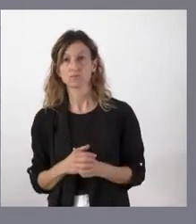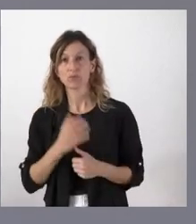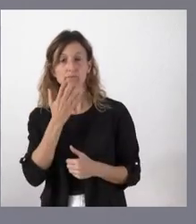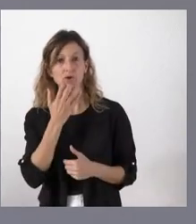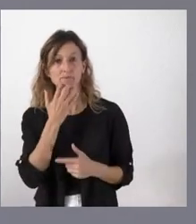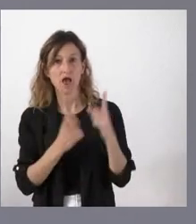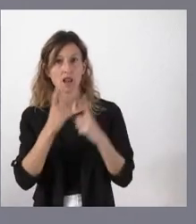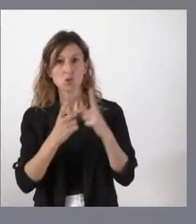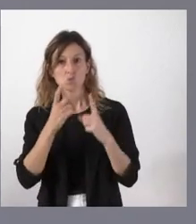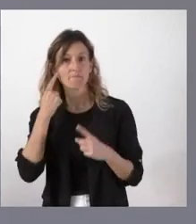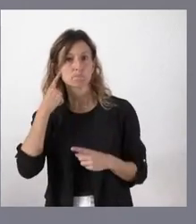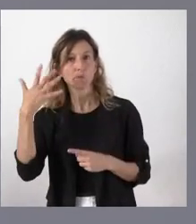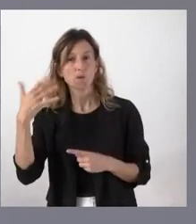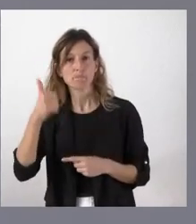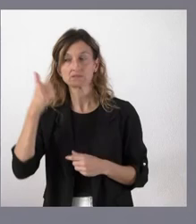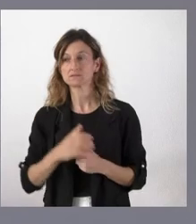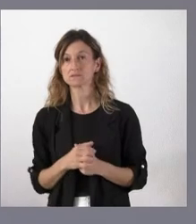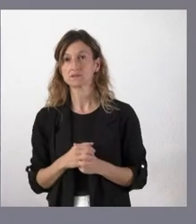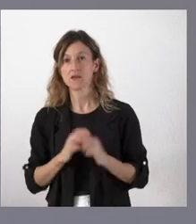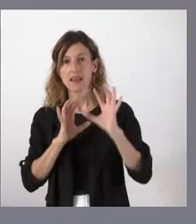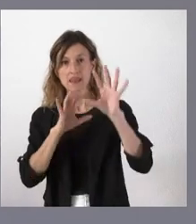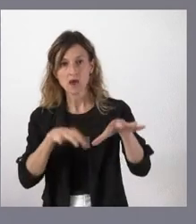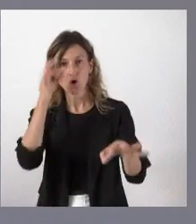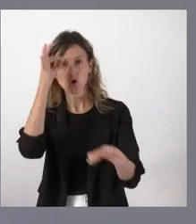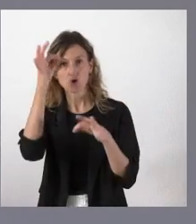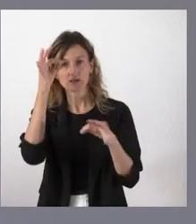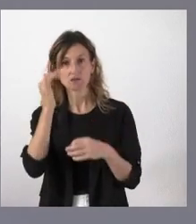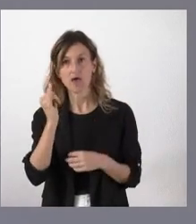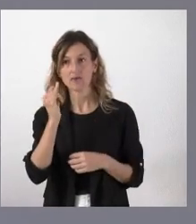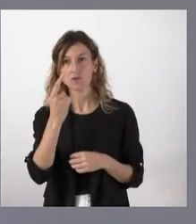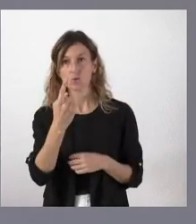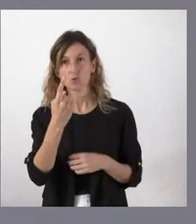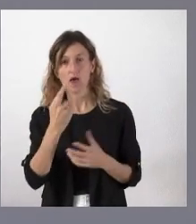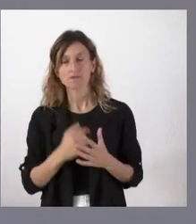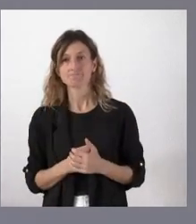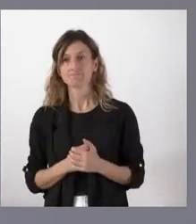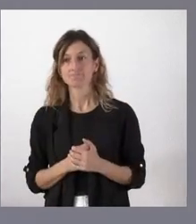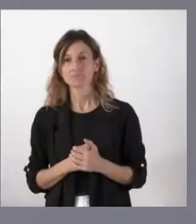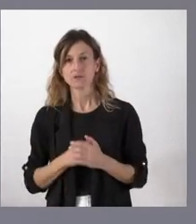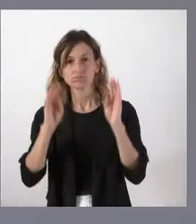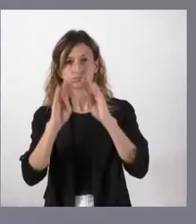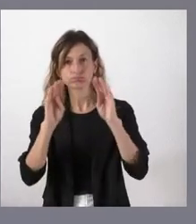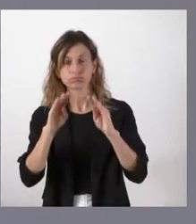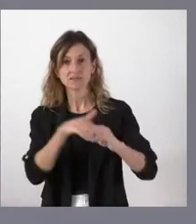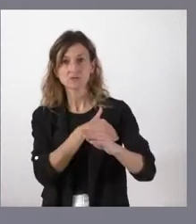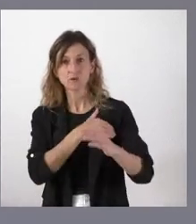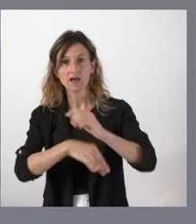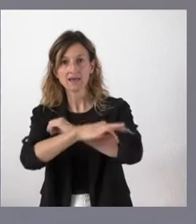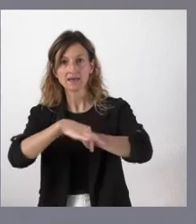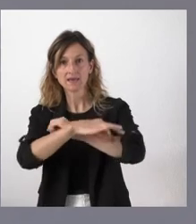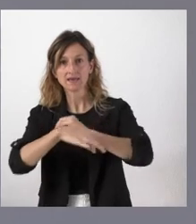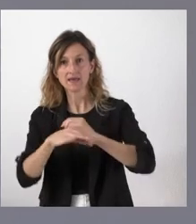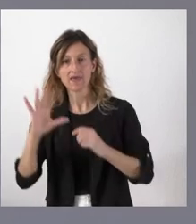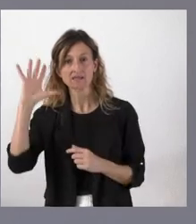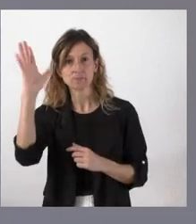algunas de las más prestigiosas y en León en concreto pues hay una formación en la Escuela de Ingeniería Aeronáutica y